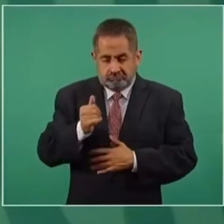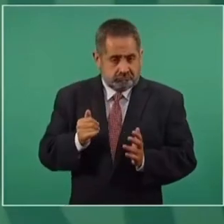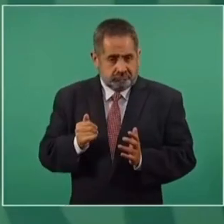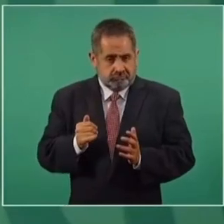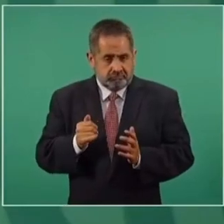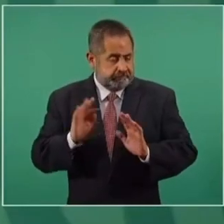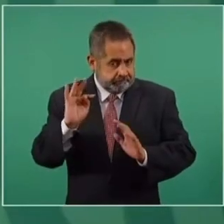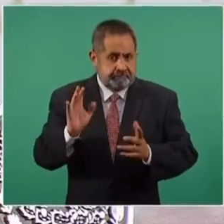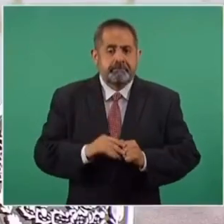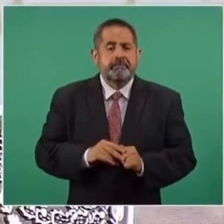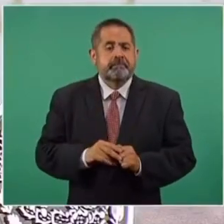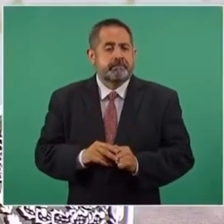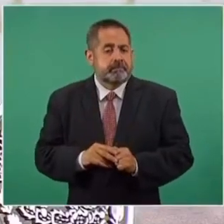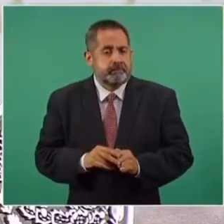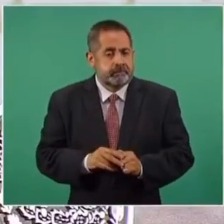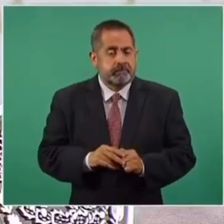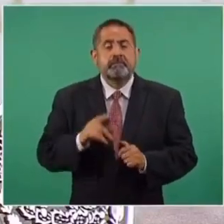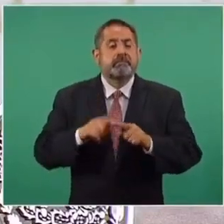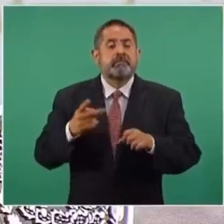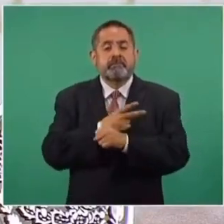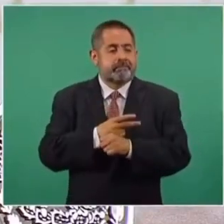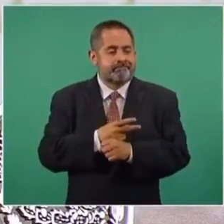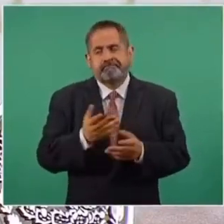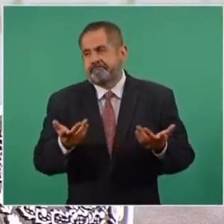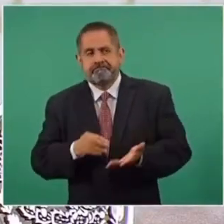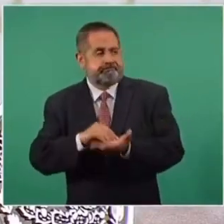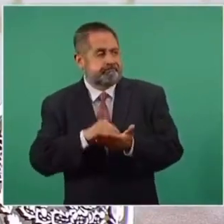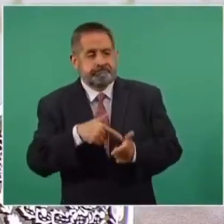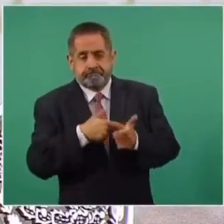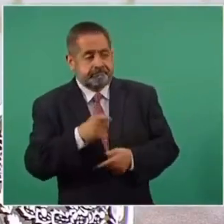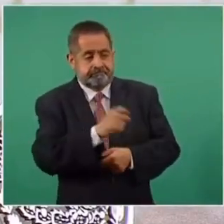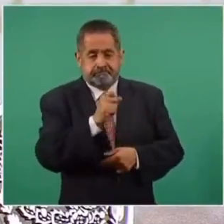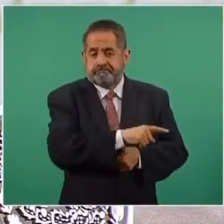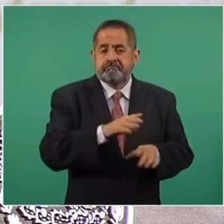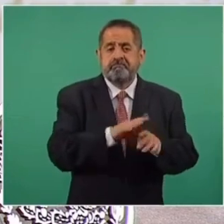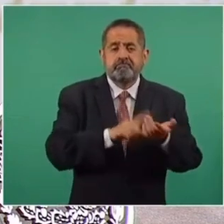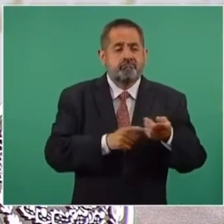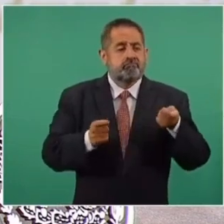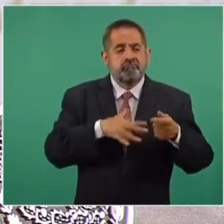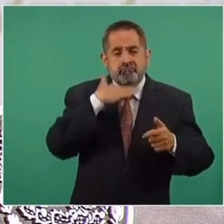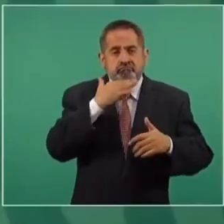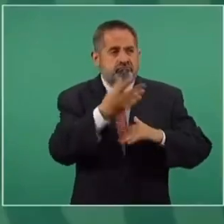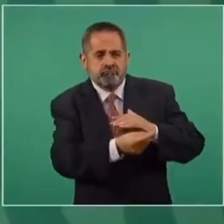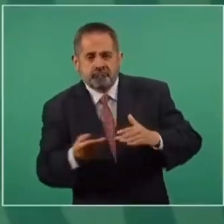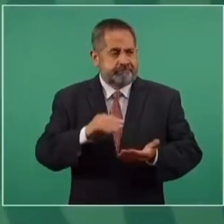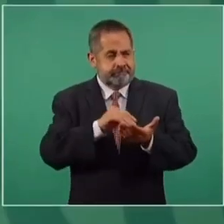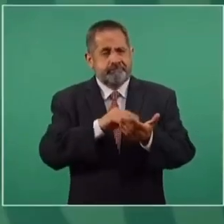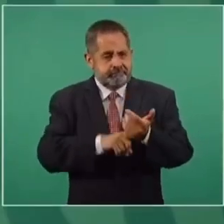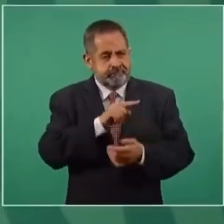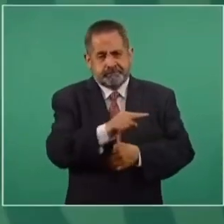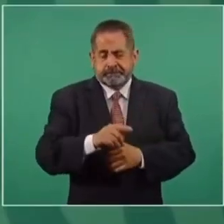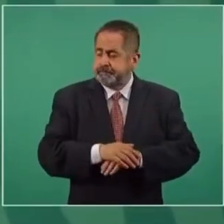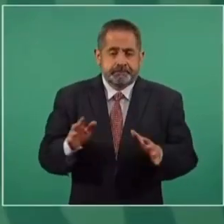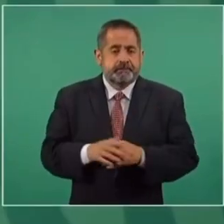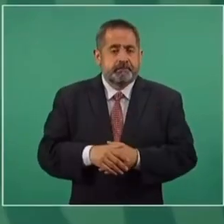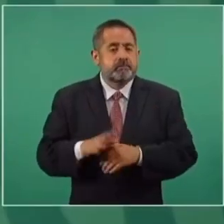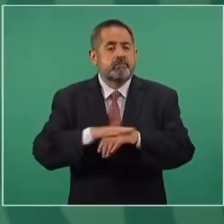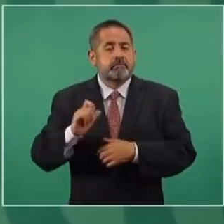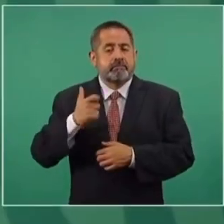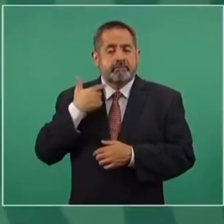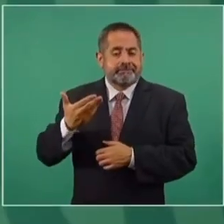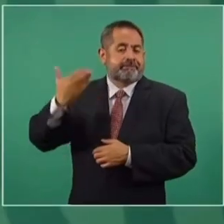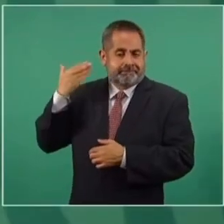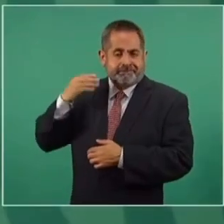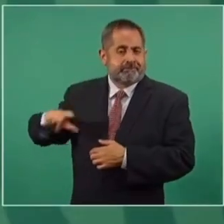los combustibles, lo que va a seguir imperando, lo que va a seguir prevaleciendo es el contrabando, el huachicol, porque en la pasada